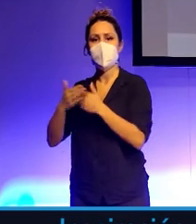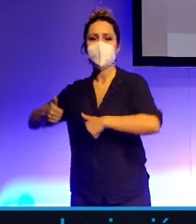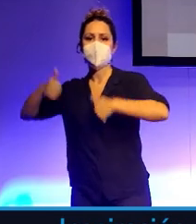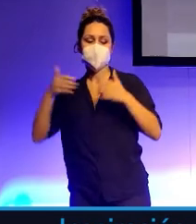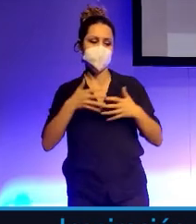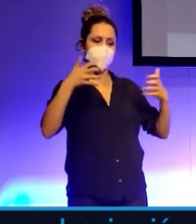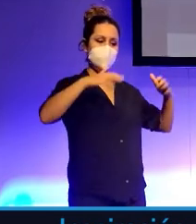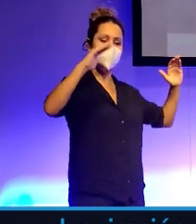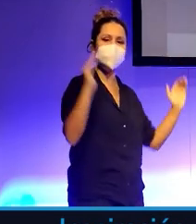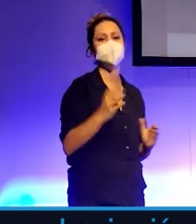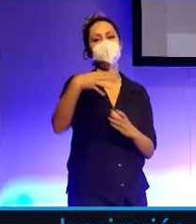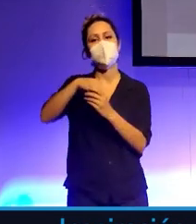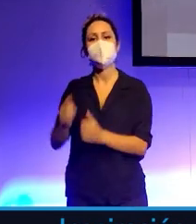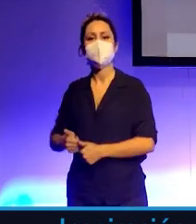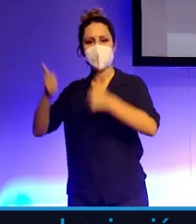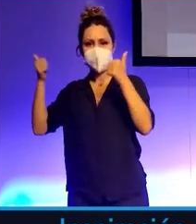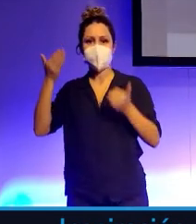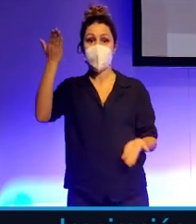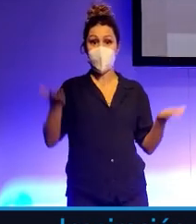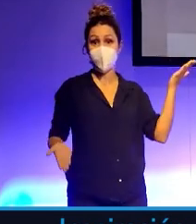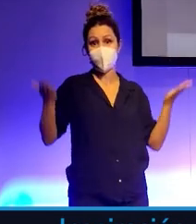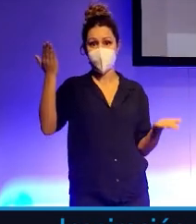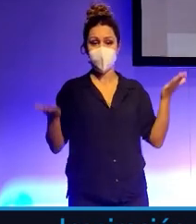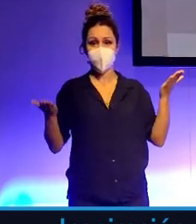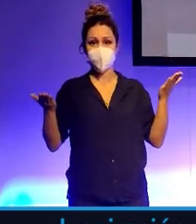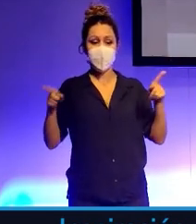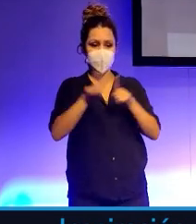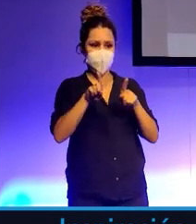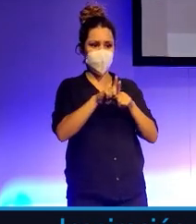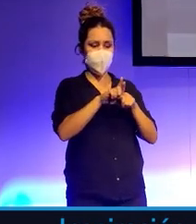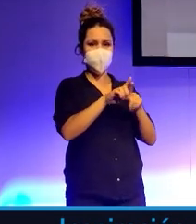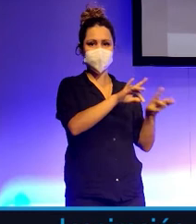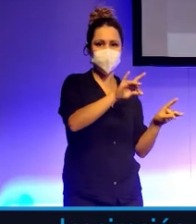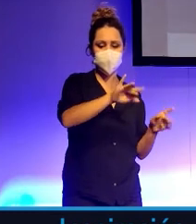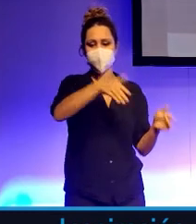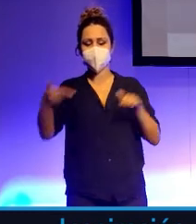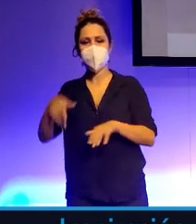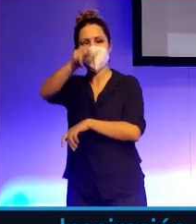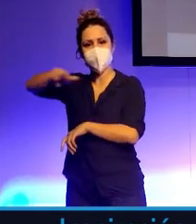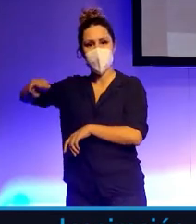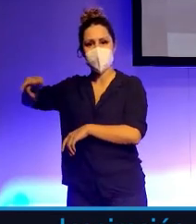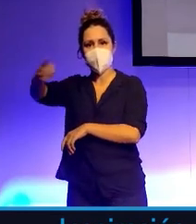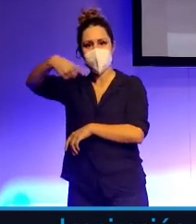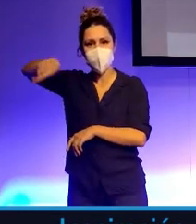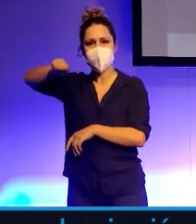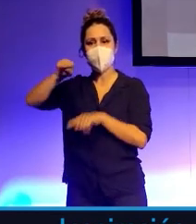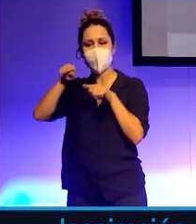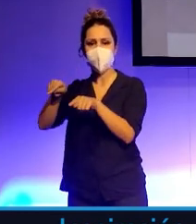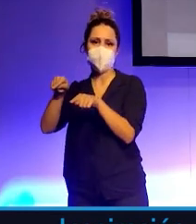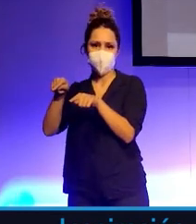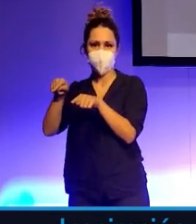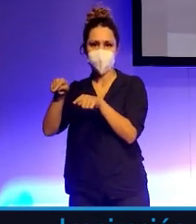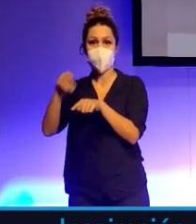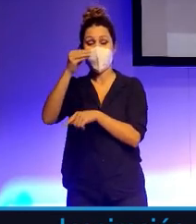mucho más contenido. Y por supuesto, dejar de hablar de target para hablar de personalización, de personas. Y de lo